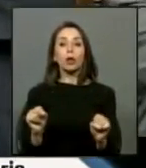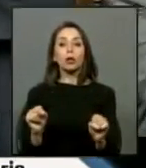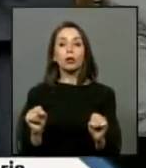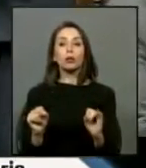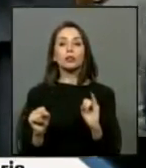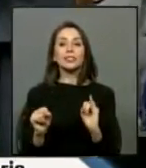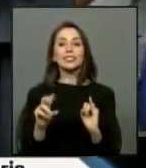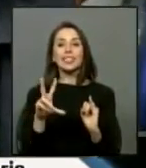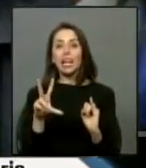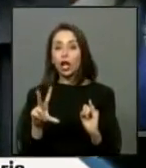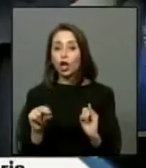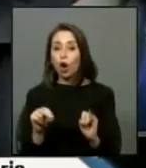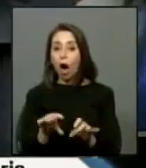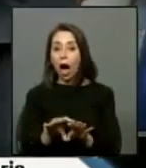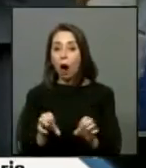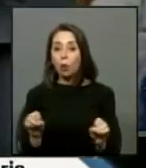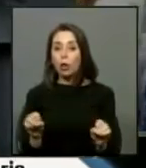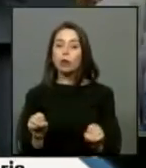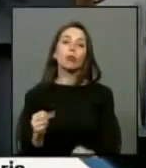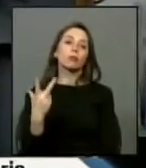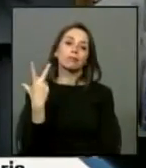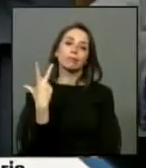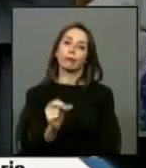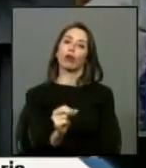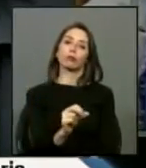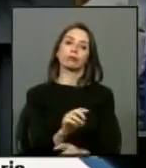¿Hay acuerdo? ¿Hay No hay acuerdo